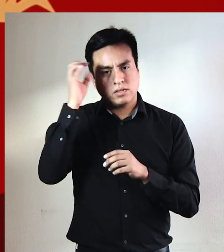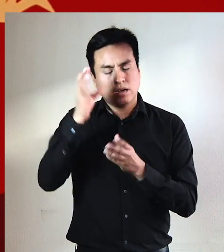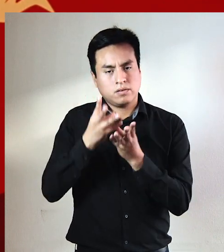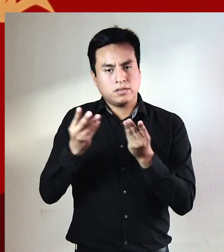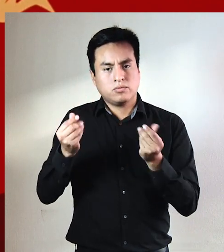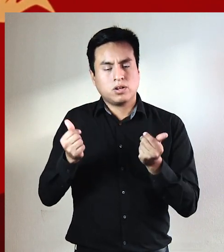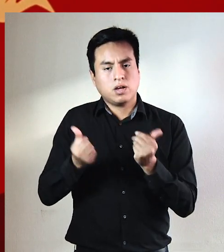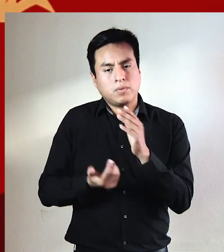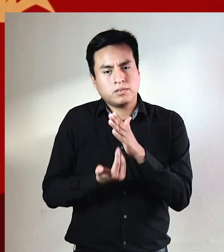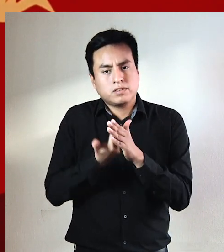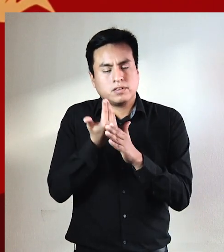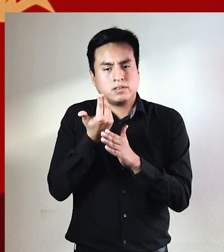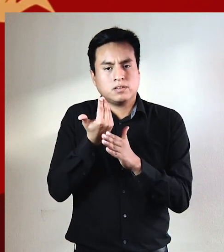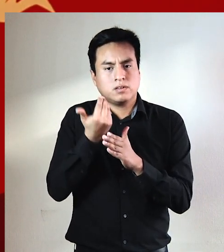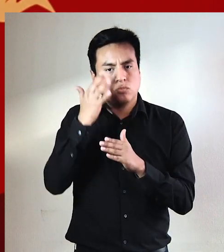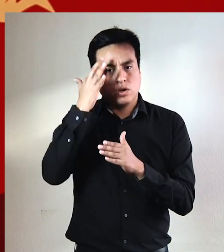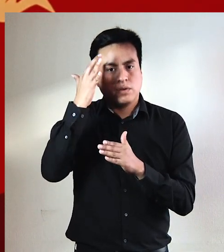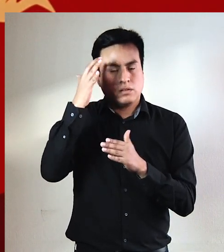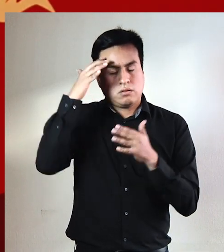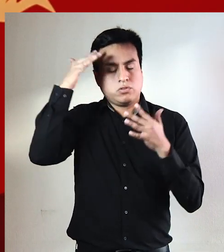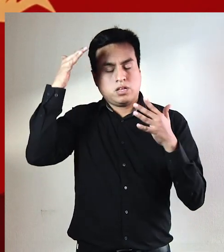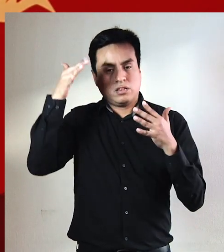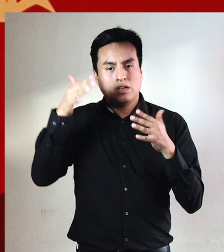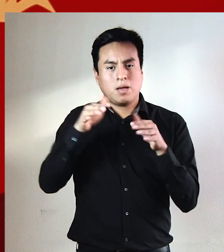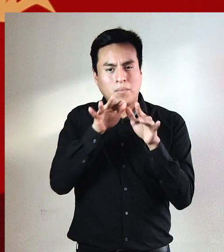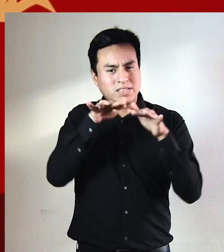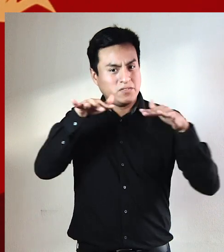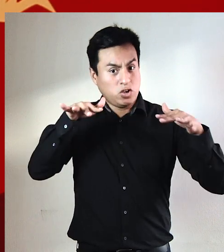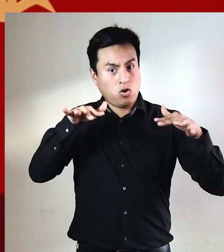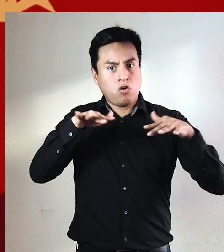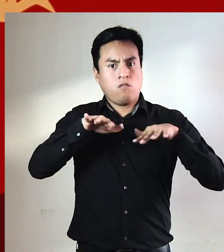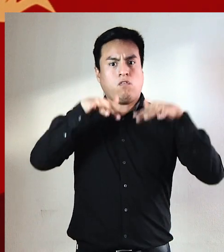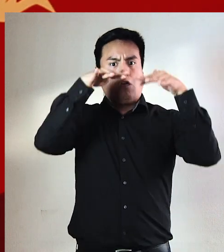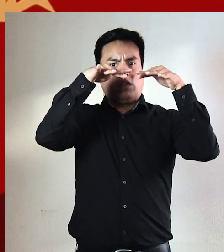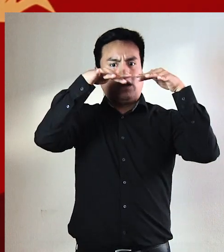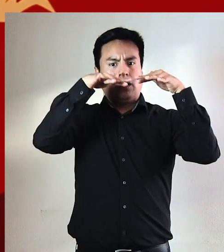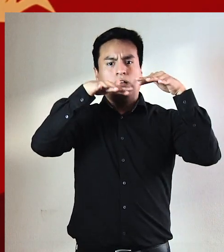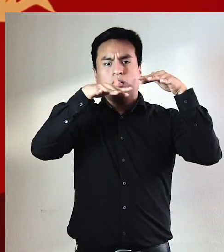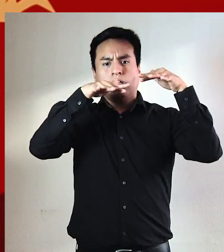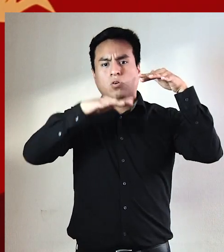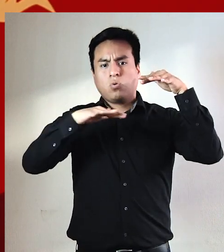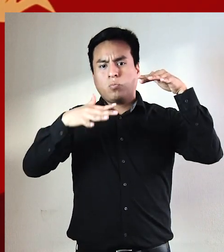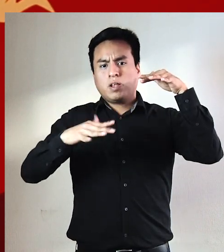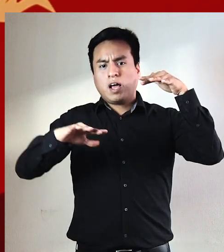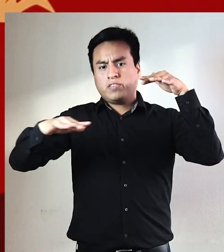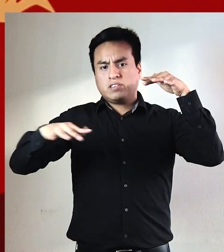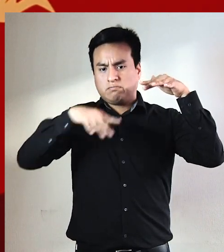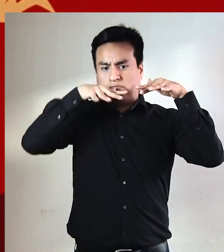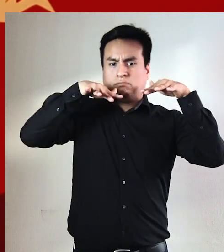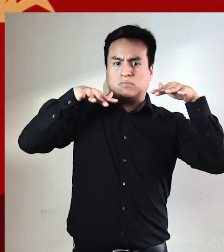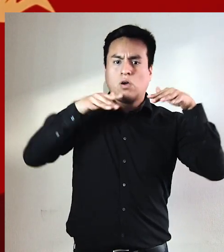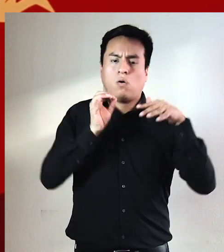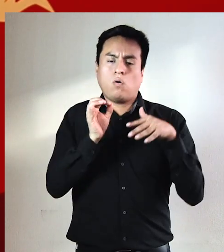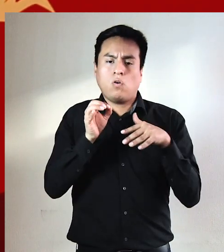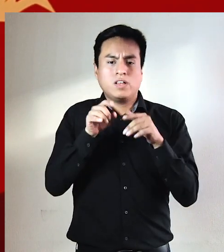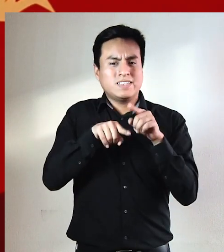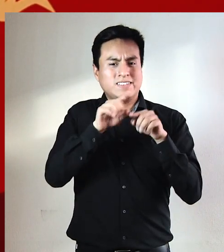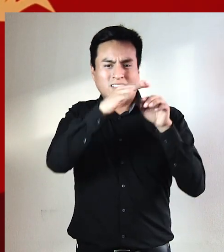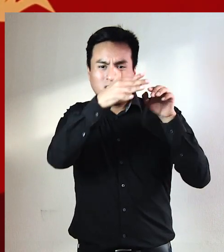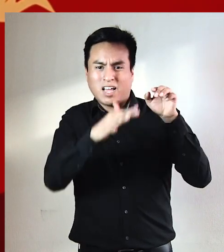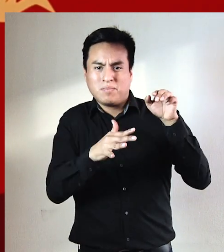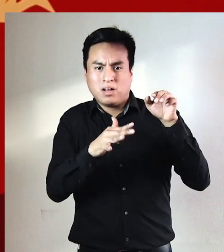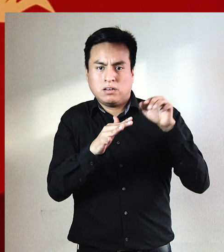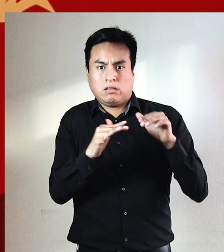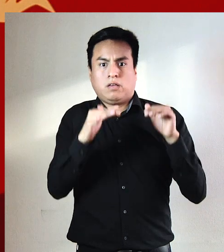se me borraban al amanecer poemas alucinados donde el pacífico flota suspendido sobre las cumbres de los Andes y donde el